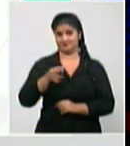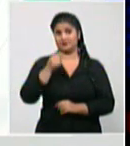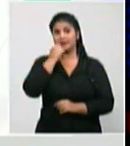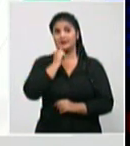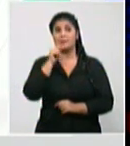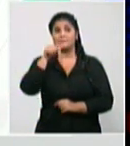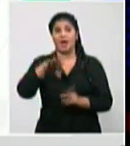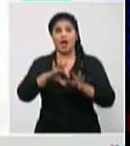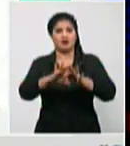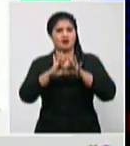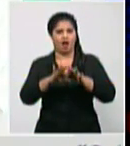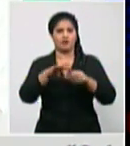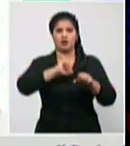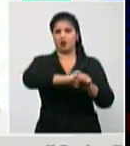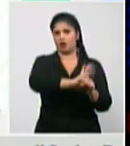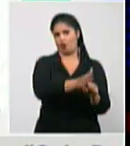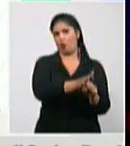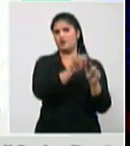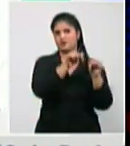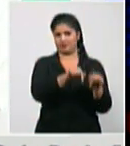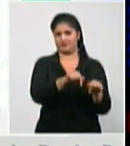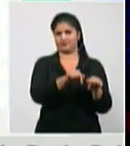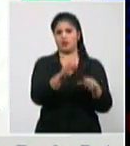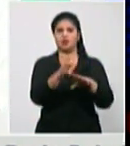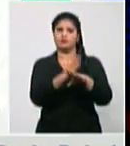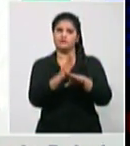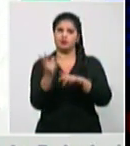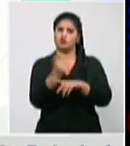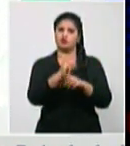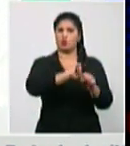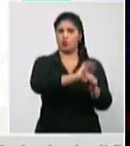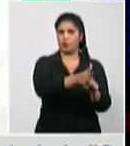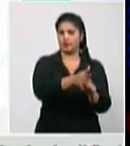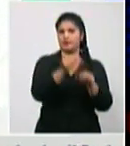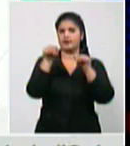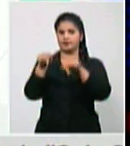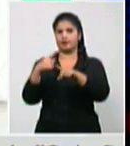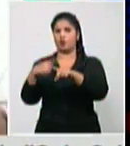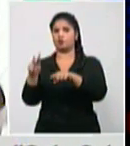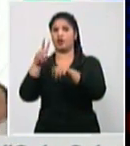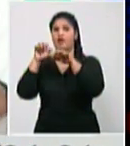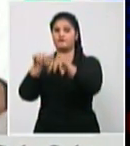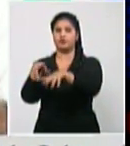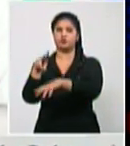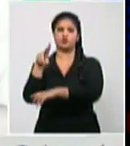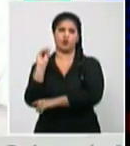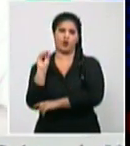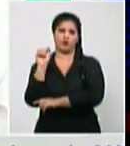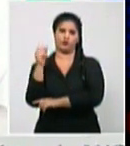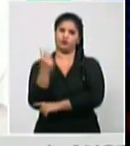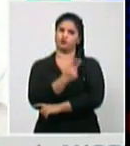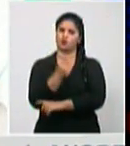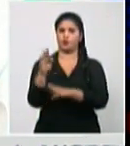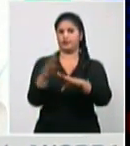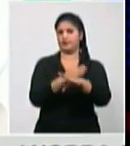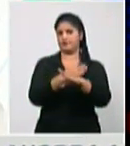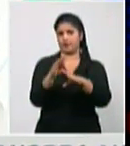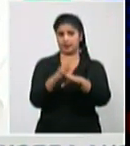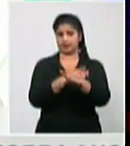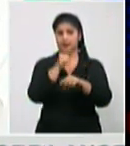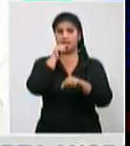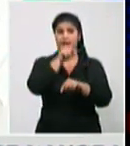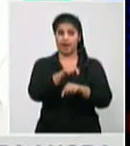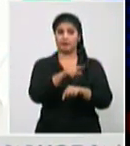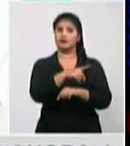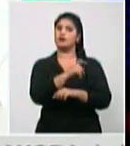ayer con mucha satisfacción yo yo estuve trabajando en el IPK por la mañana había la profesora Guadalupe Guzmán conocida de nuestro pueblo